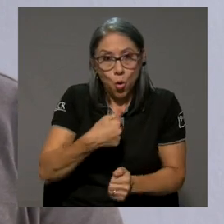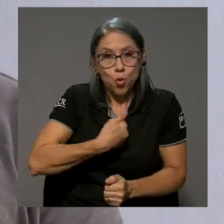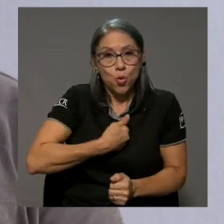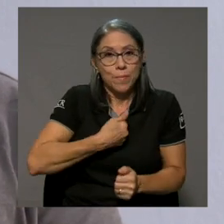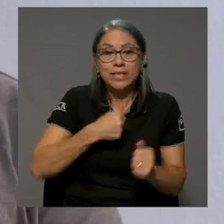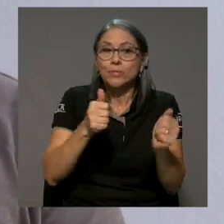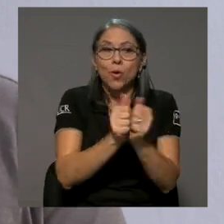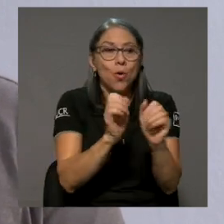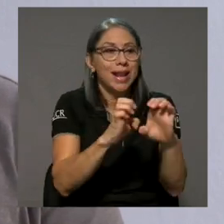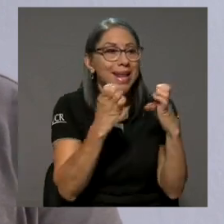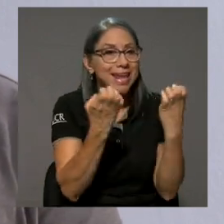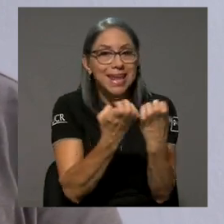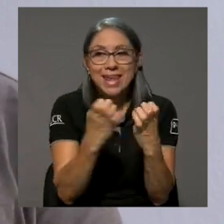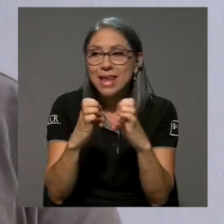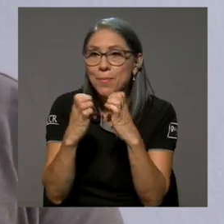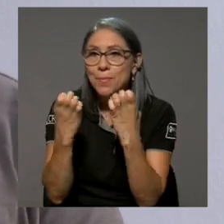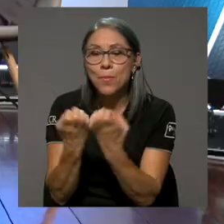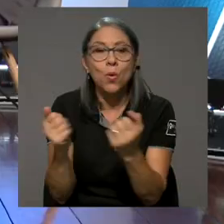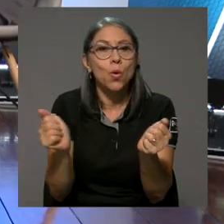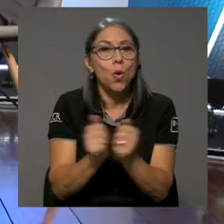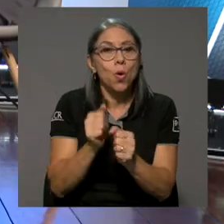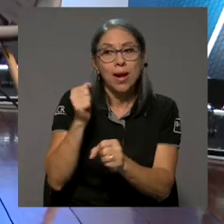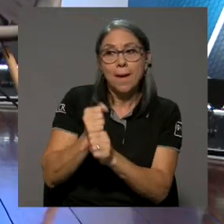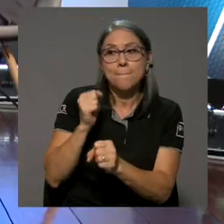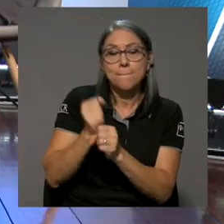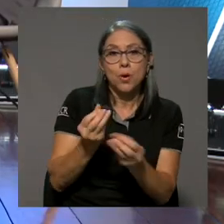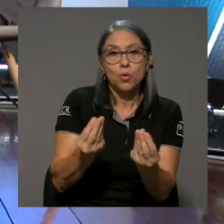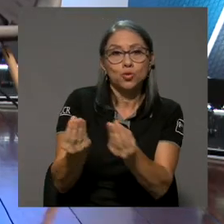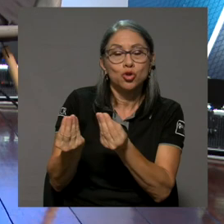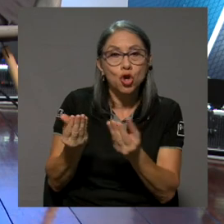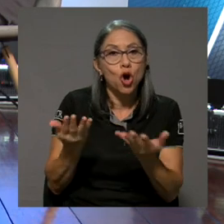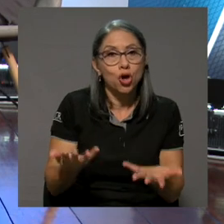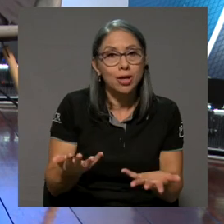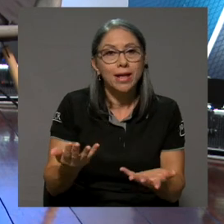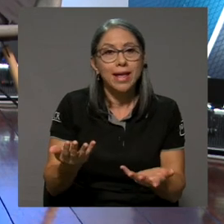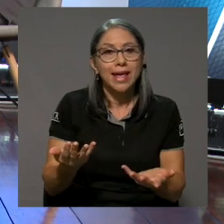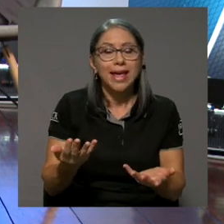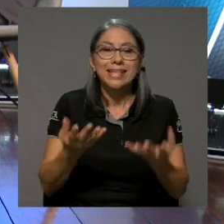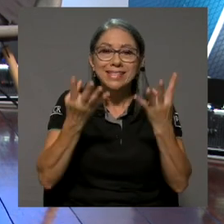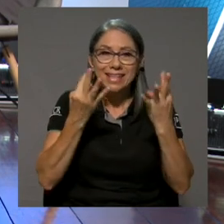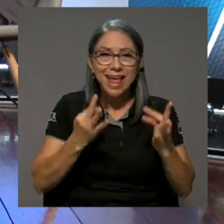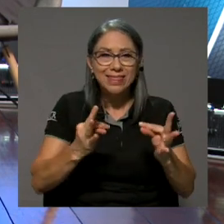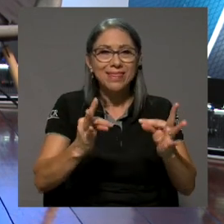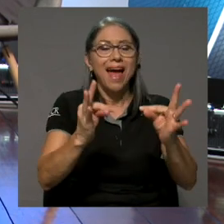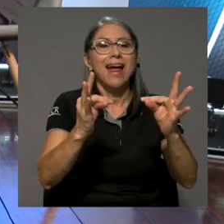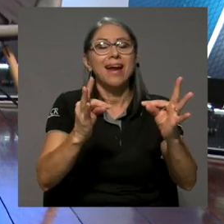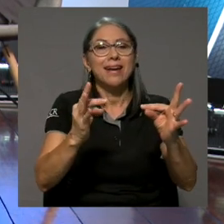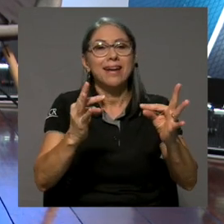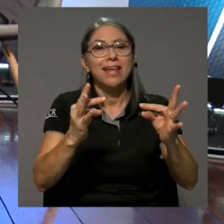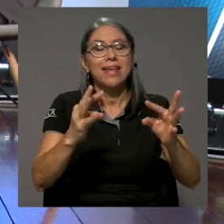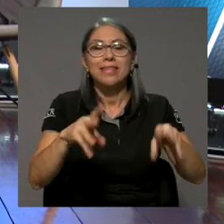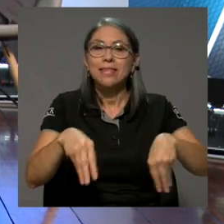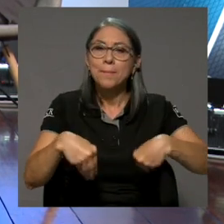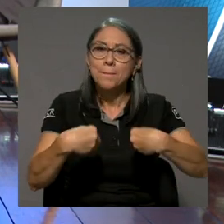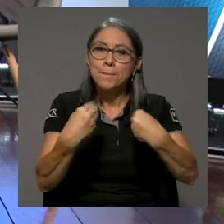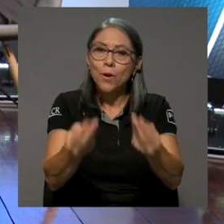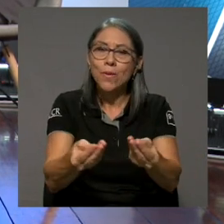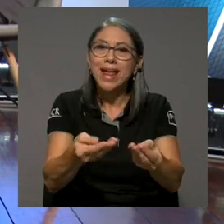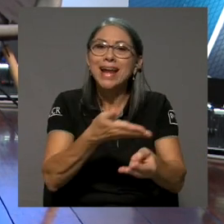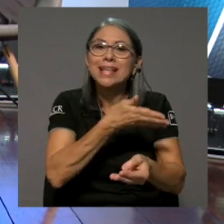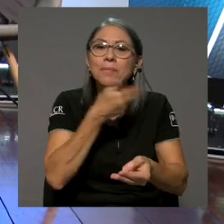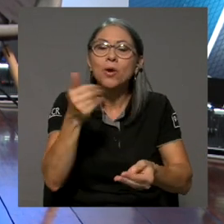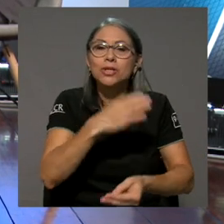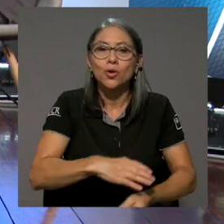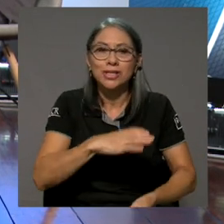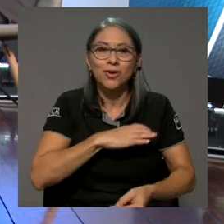tanto consigo mismo que con el equipo, con la producción, es de tratar de proveer